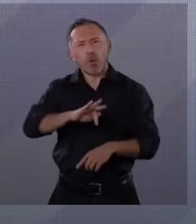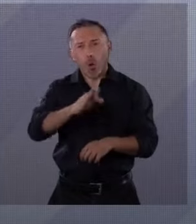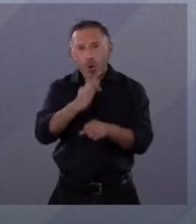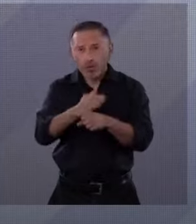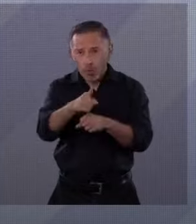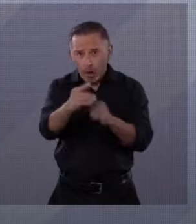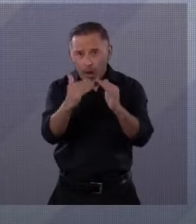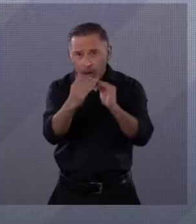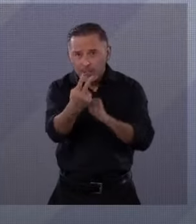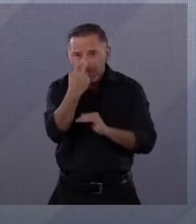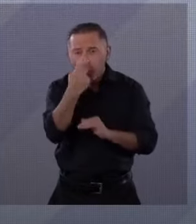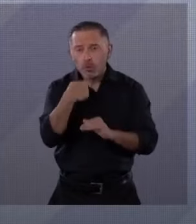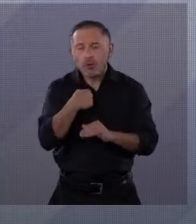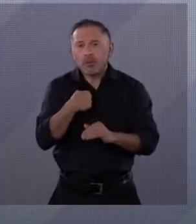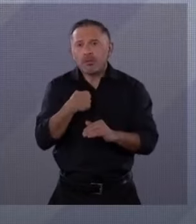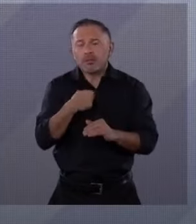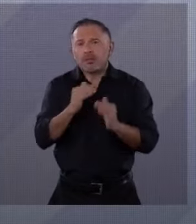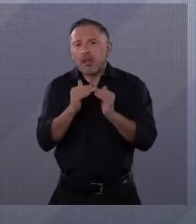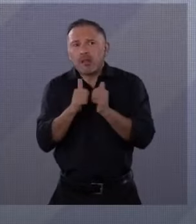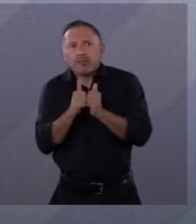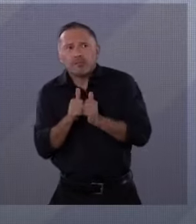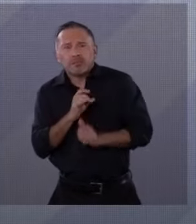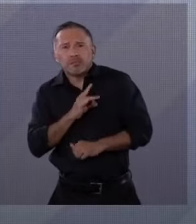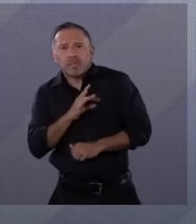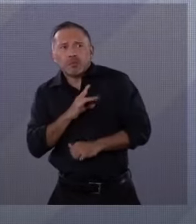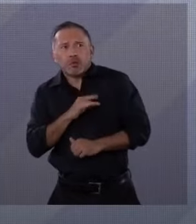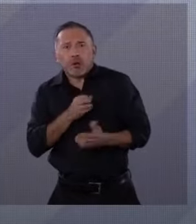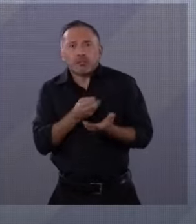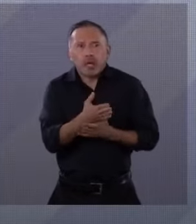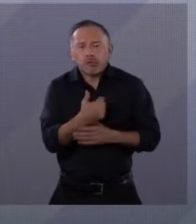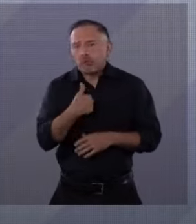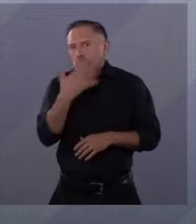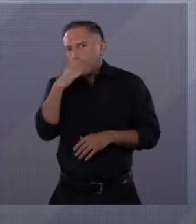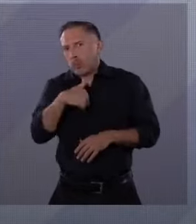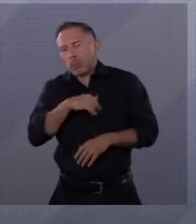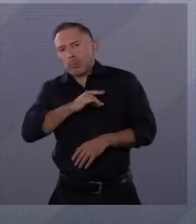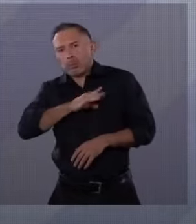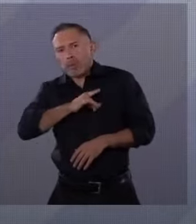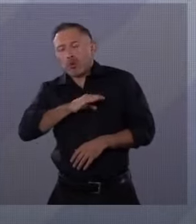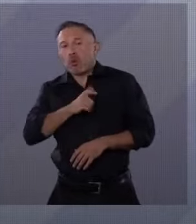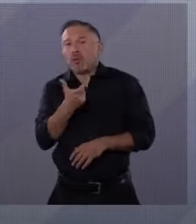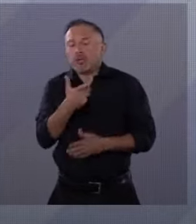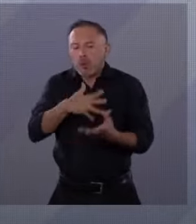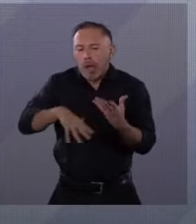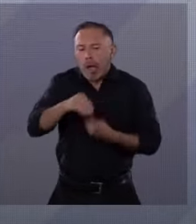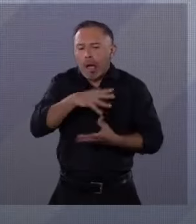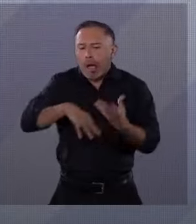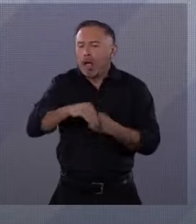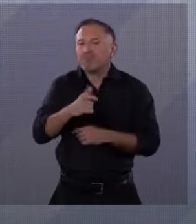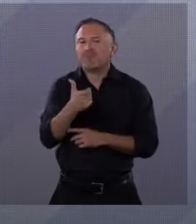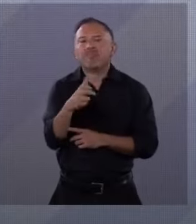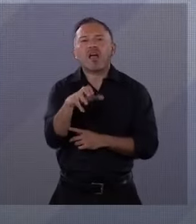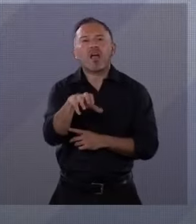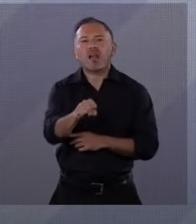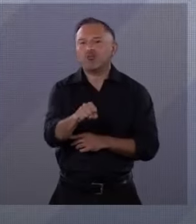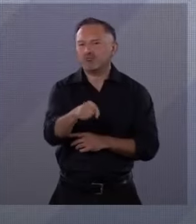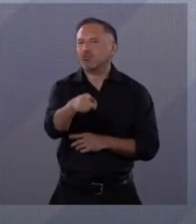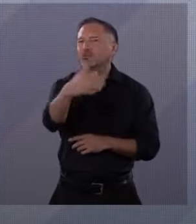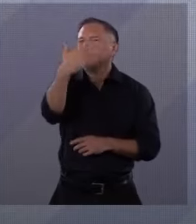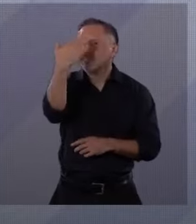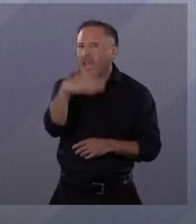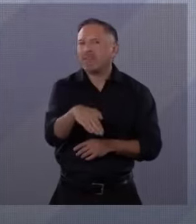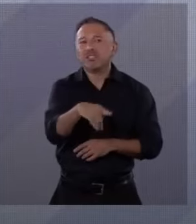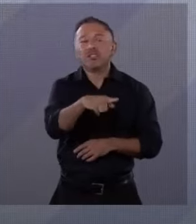da miedo salir a la calle. Sabes que el dinero no te alcanza. Sabes que este gobierno te abandonó en el campo.